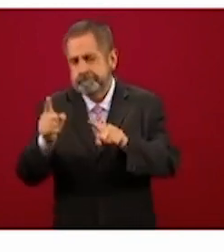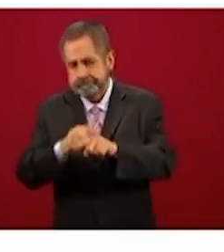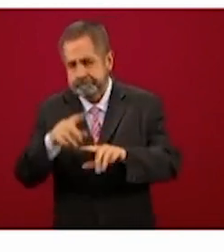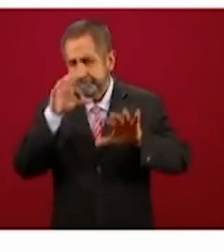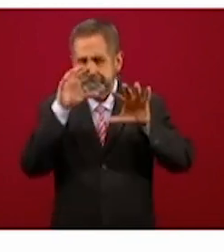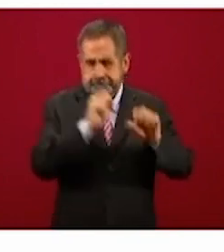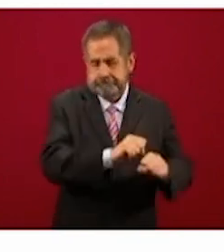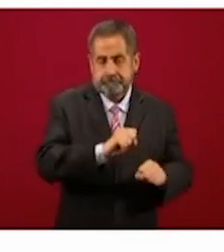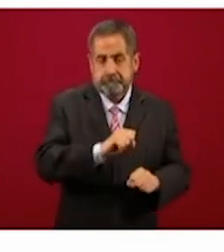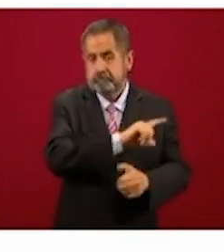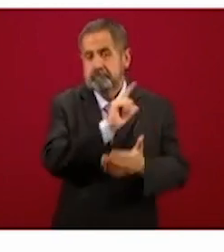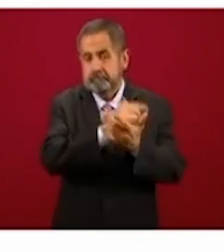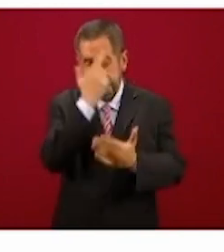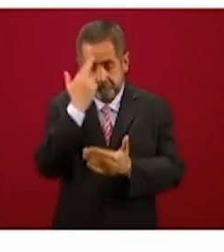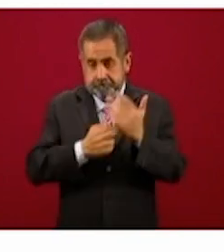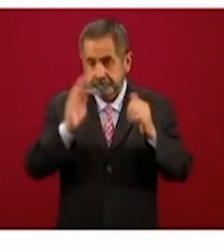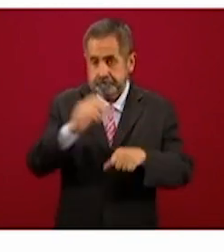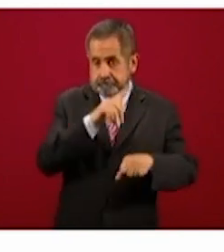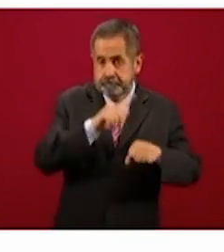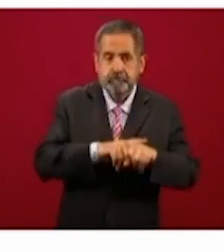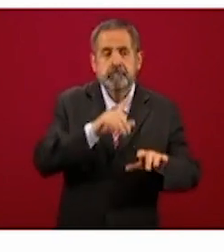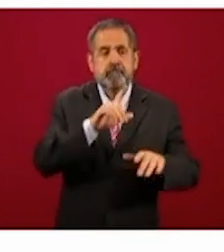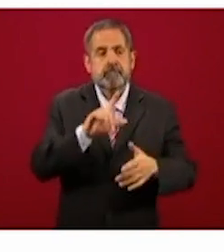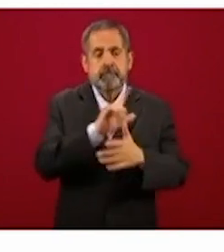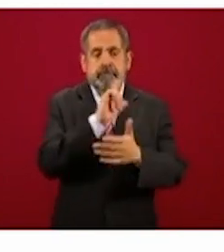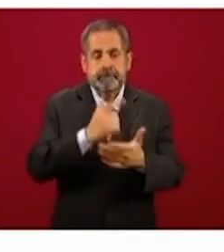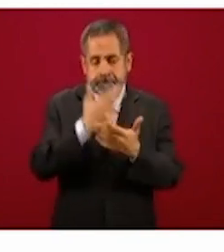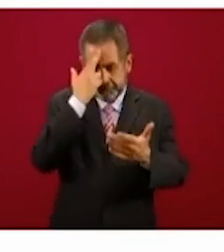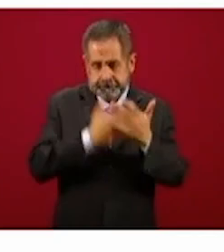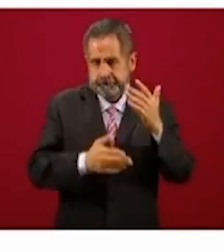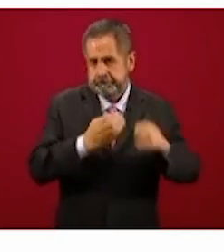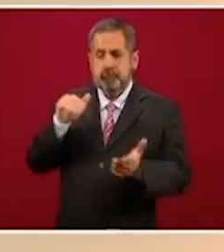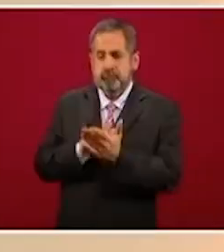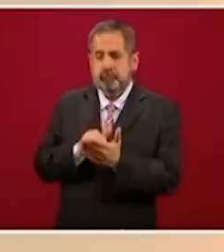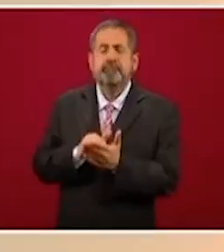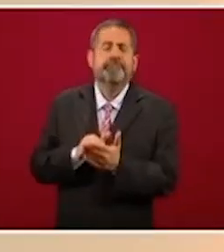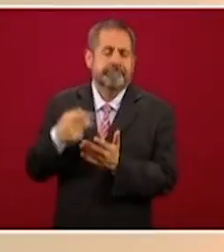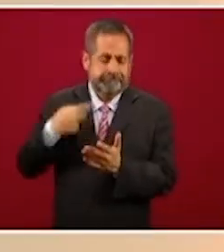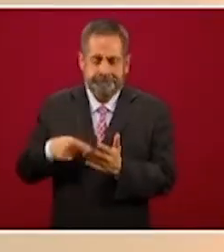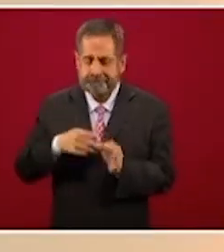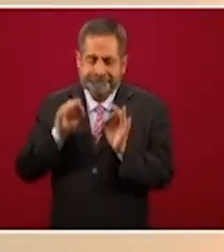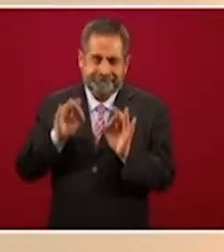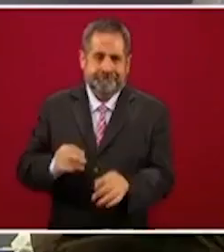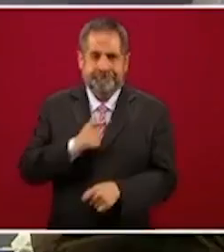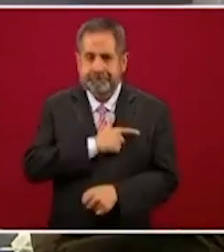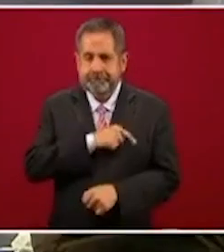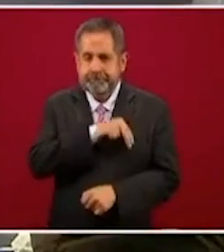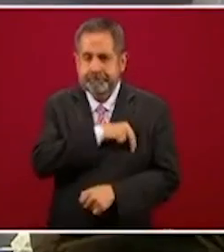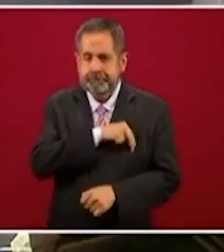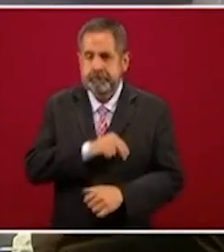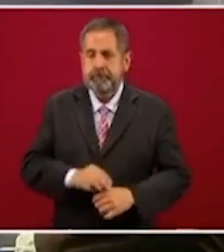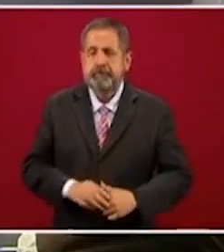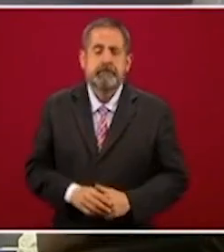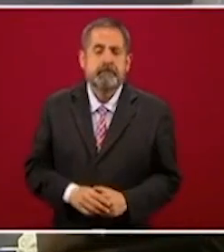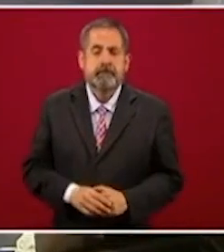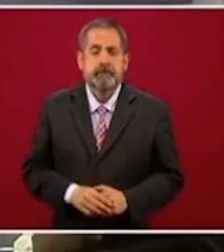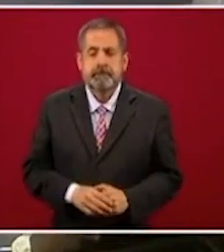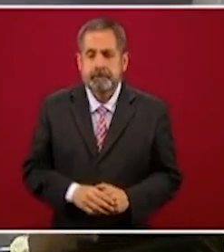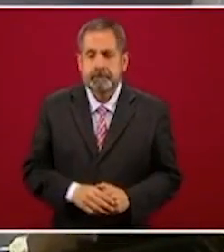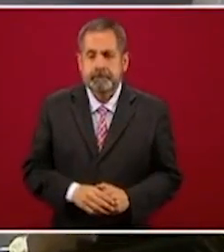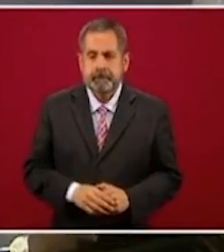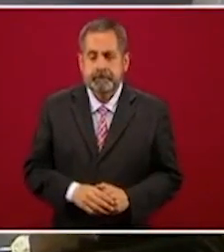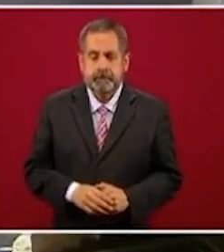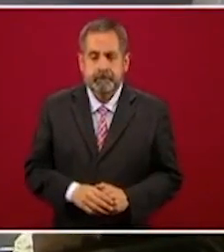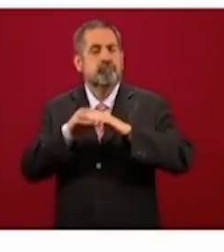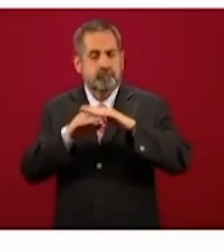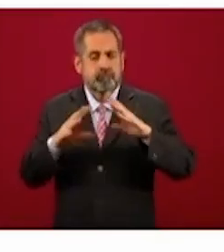personas por delitos del Fuero Federal, Común y por faltas administrativas. Durante 2019, se cumplió la meta de reclutamiento